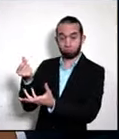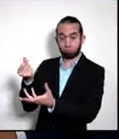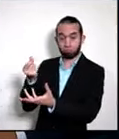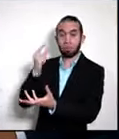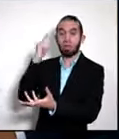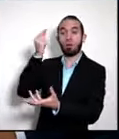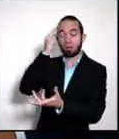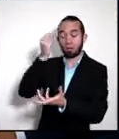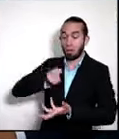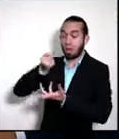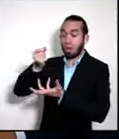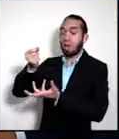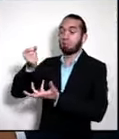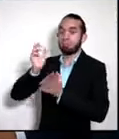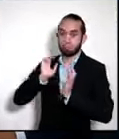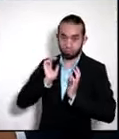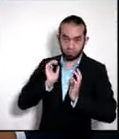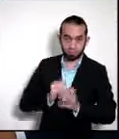Estado.